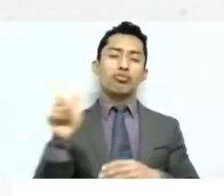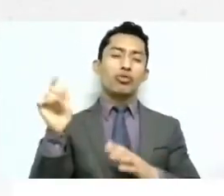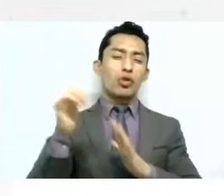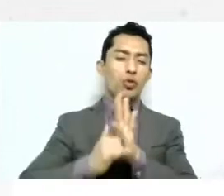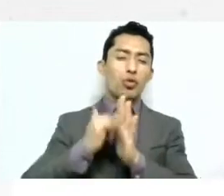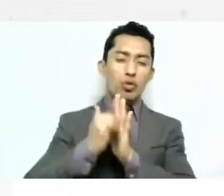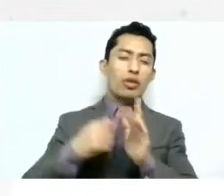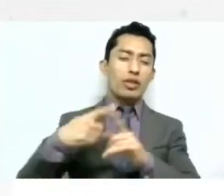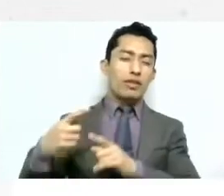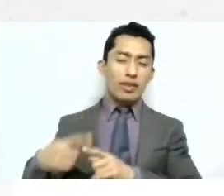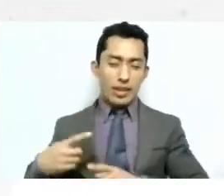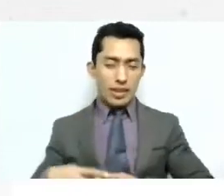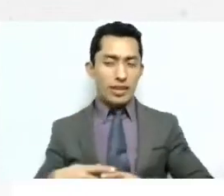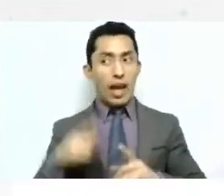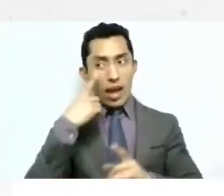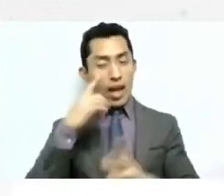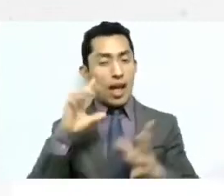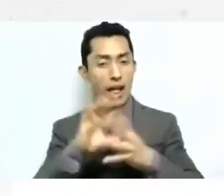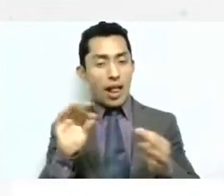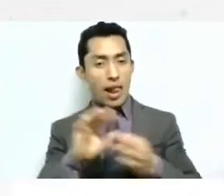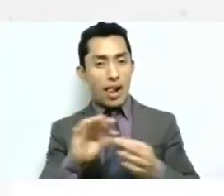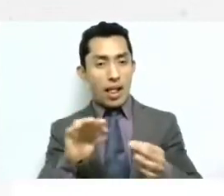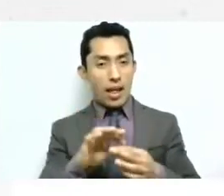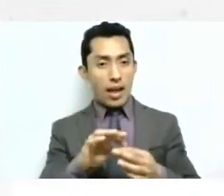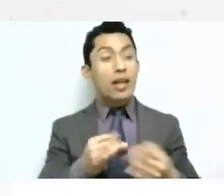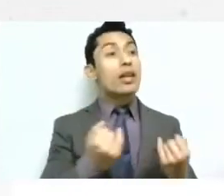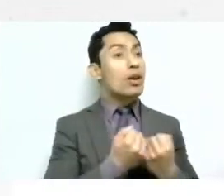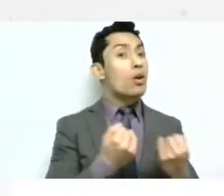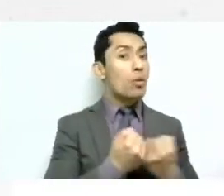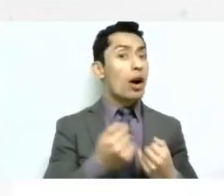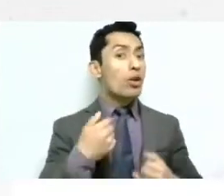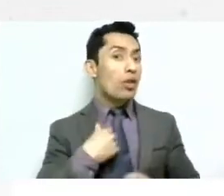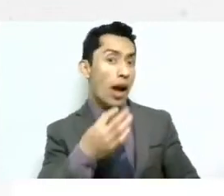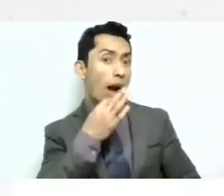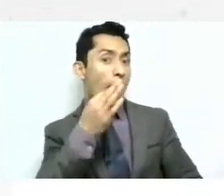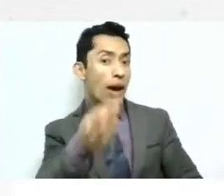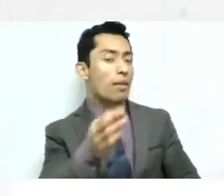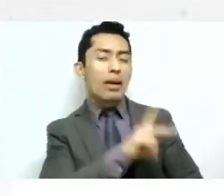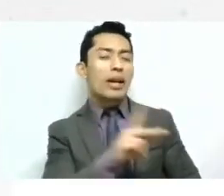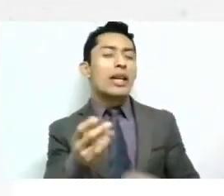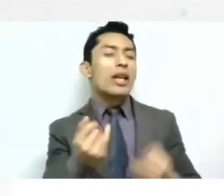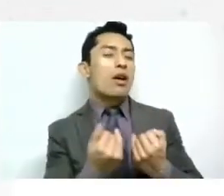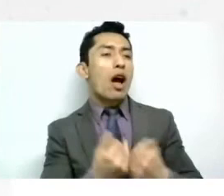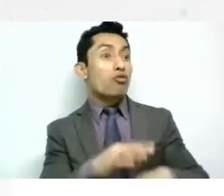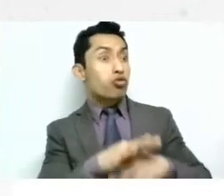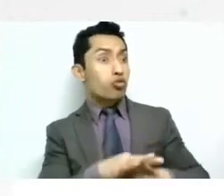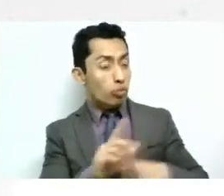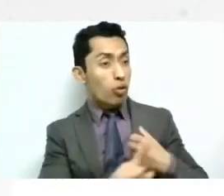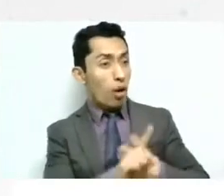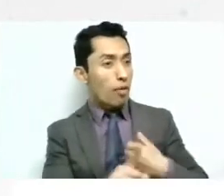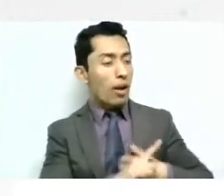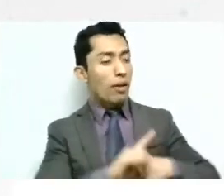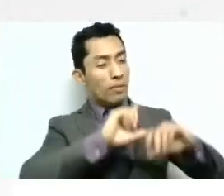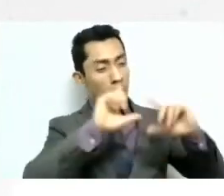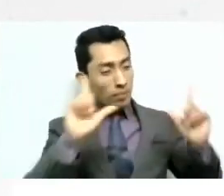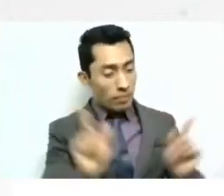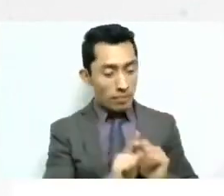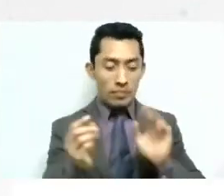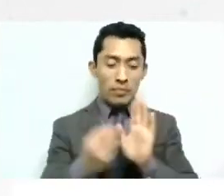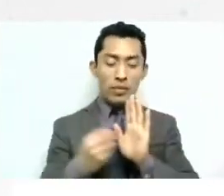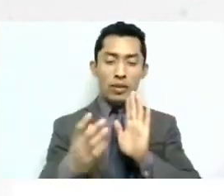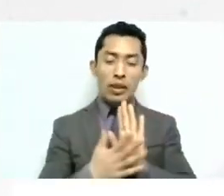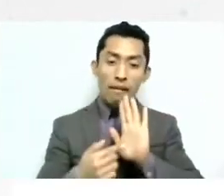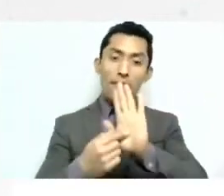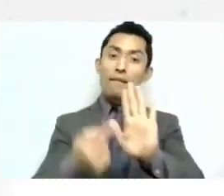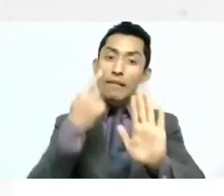yo aquí les puedo decir aquí está el chismecito de una vida real de un caso concreto de